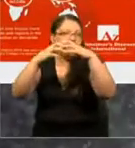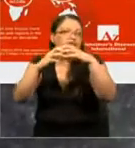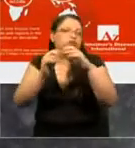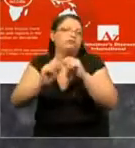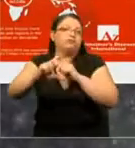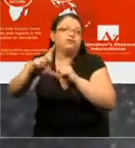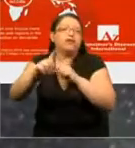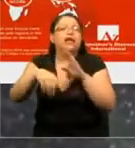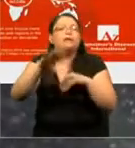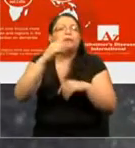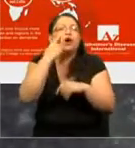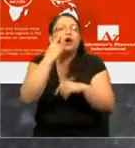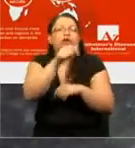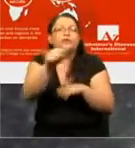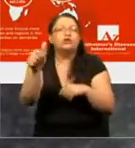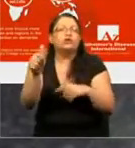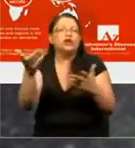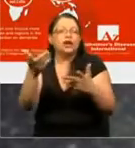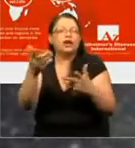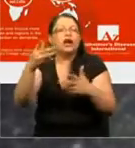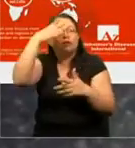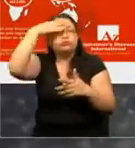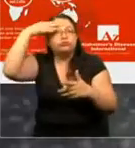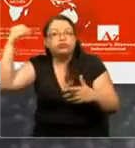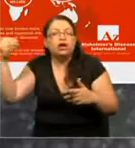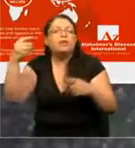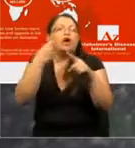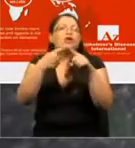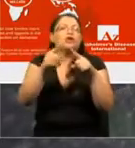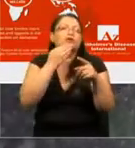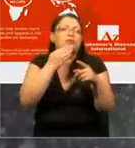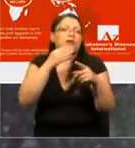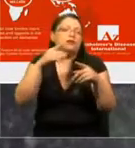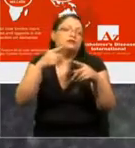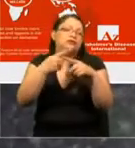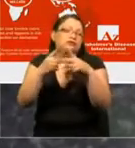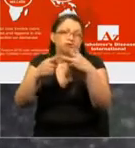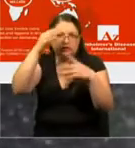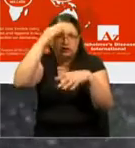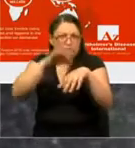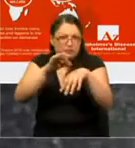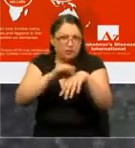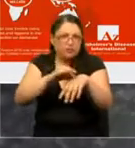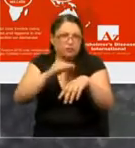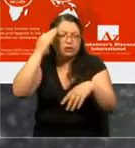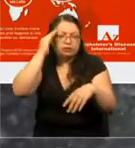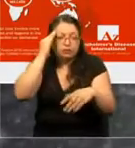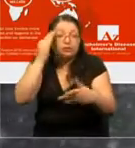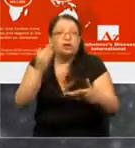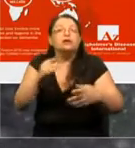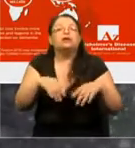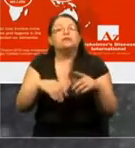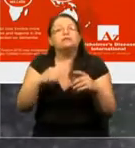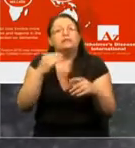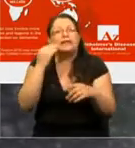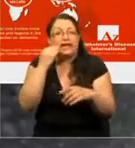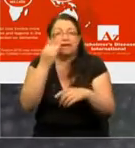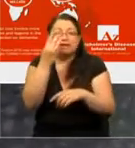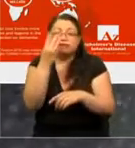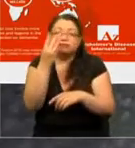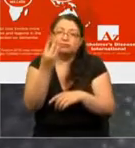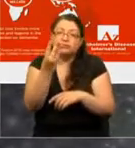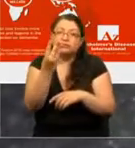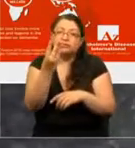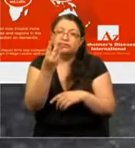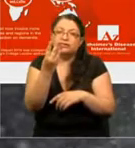conocida por todo el mundo es la enfermedad de Alzheimer y los otros tipos de demencia. De hecho, aproximadamente cada 3 segundos en el